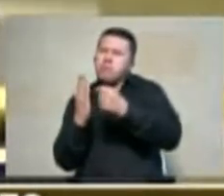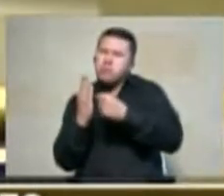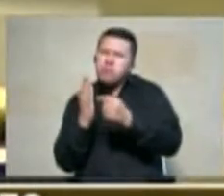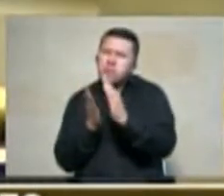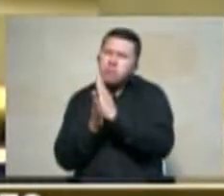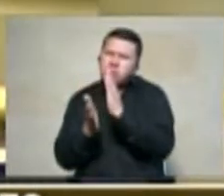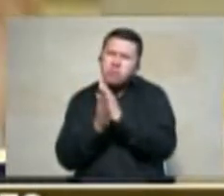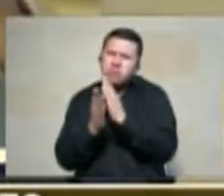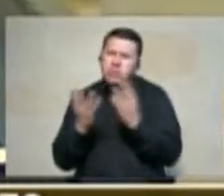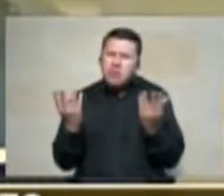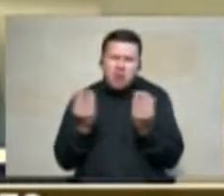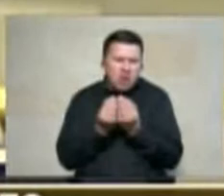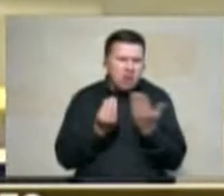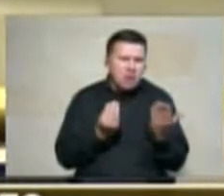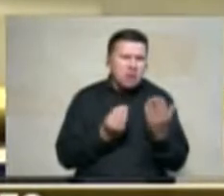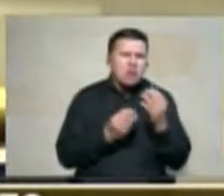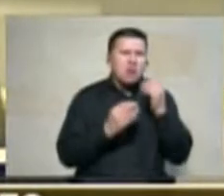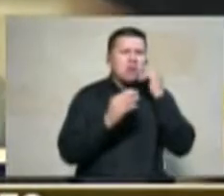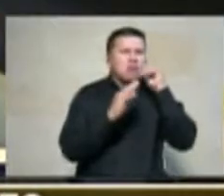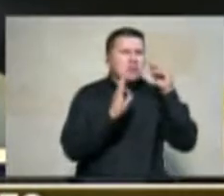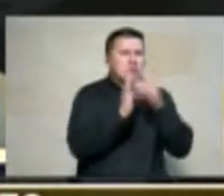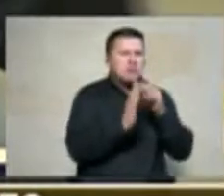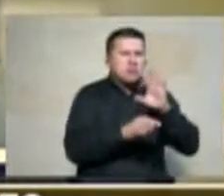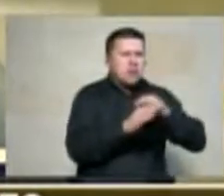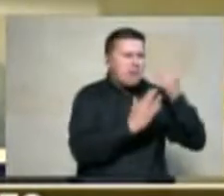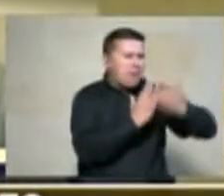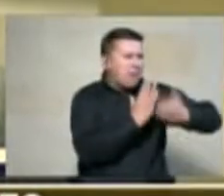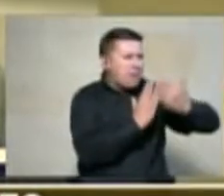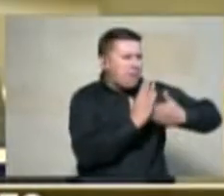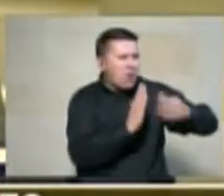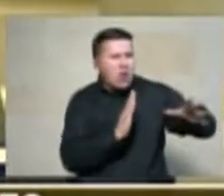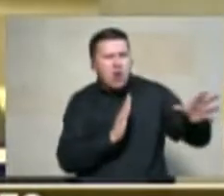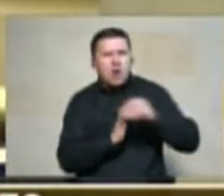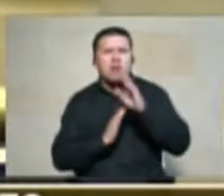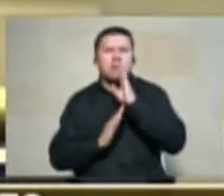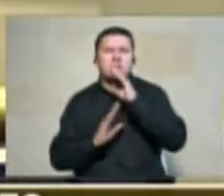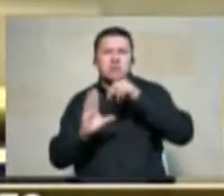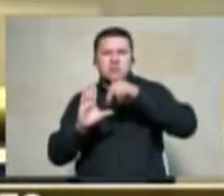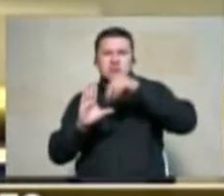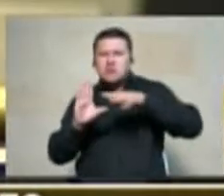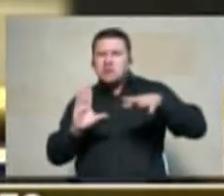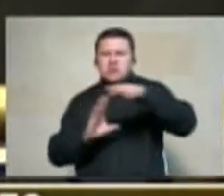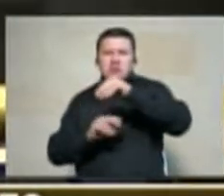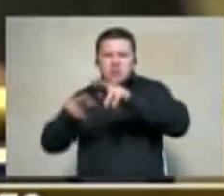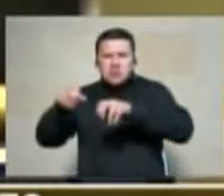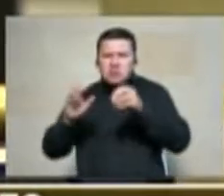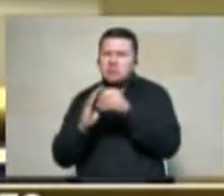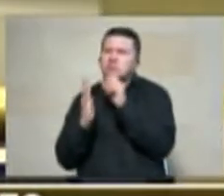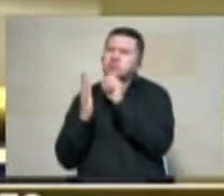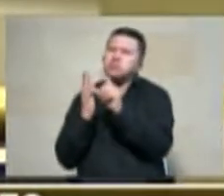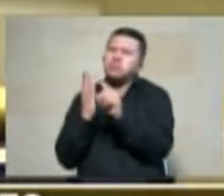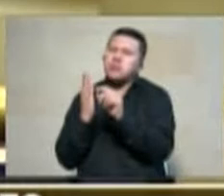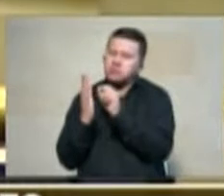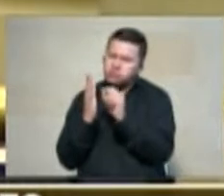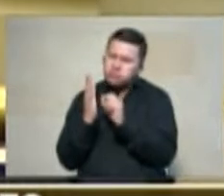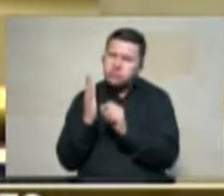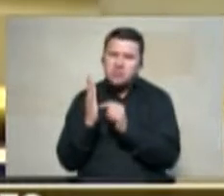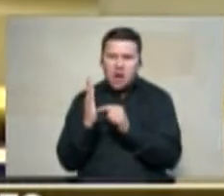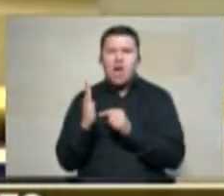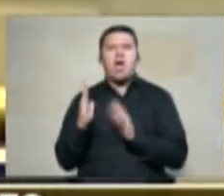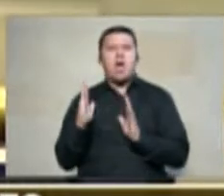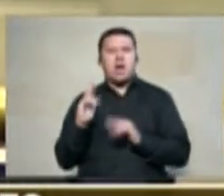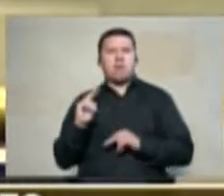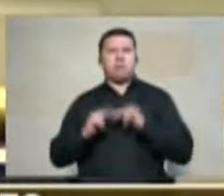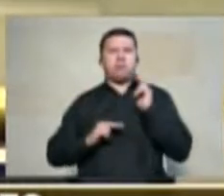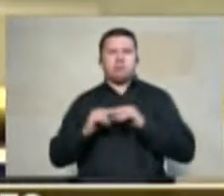plenamente documentados por los datos del Censo Nacional Agropecuario para poder construir una política en realidad de